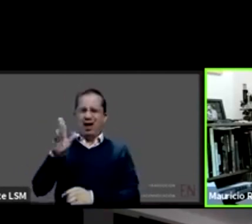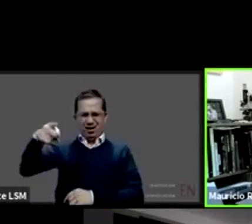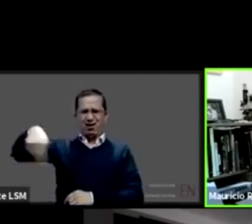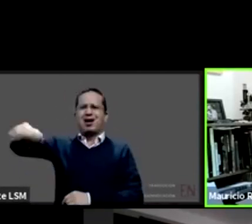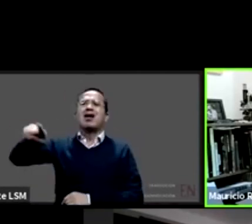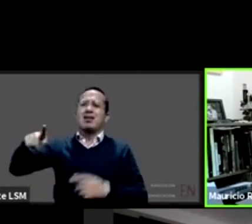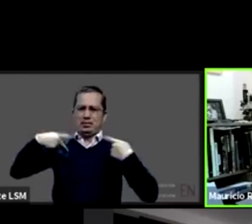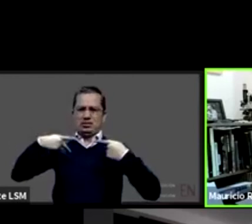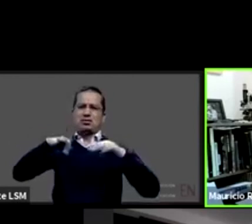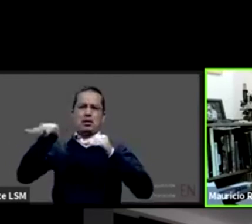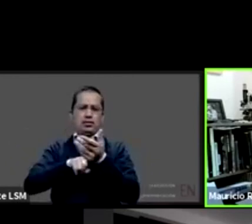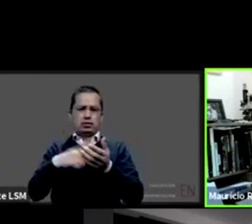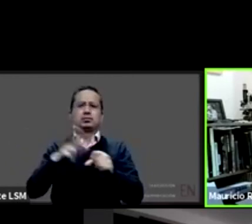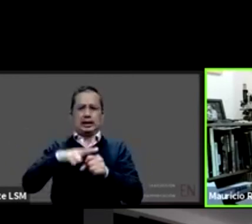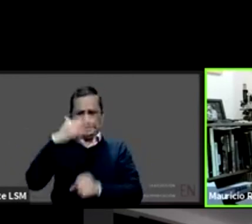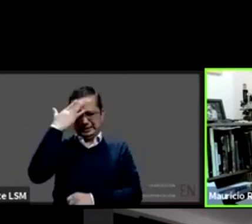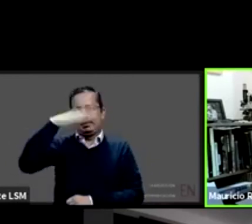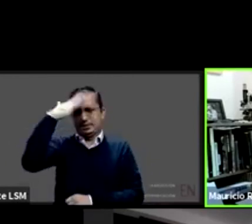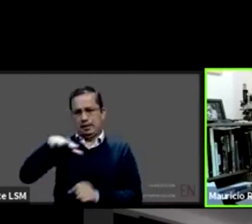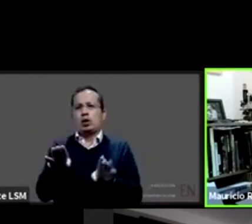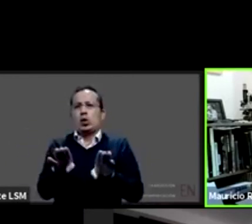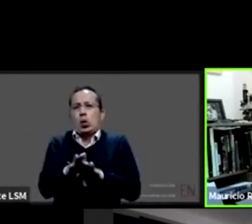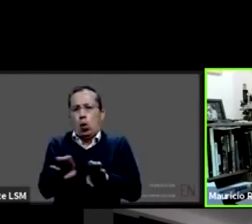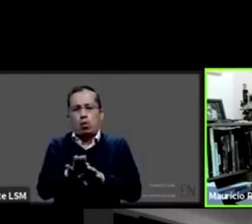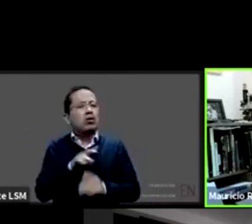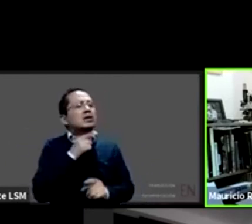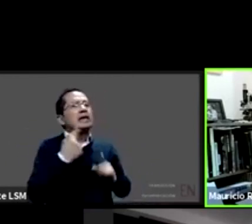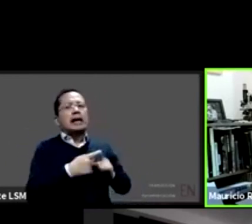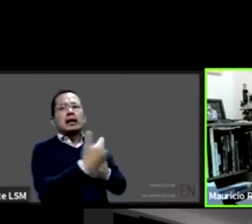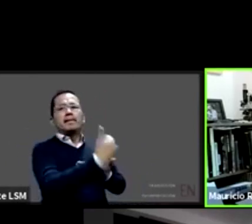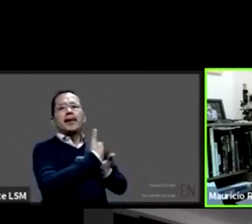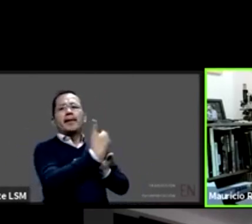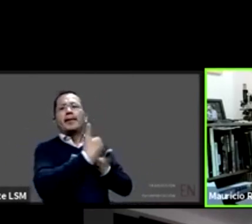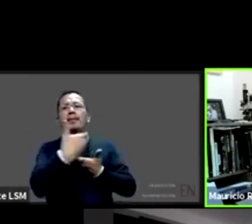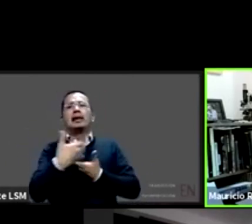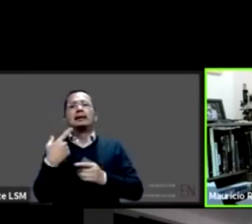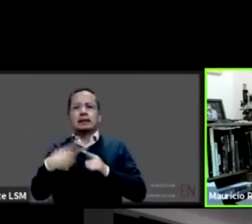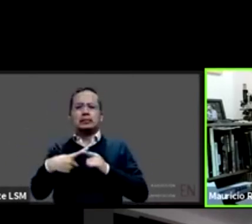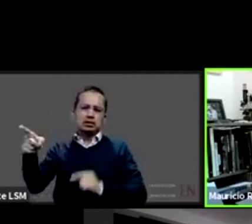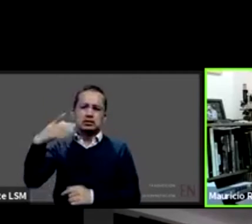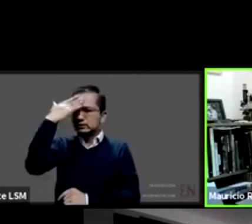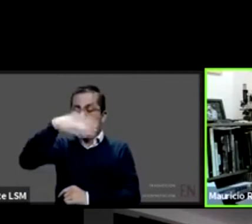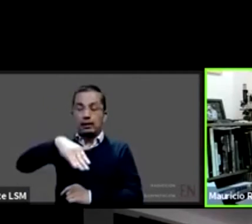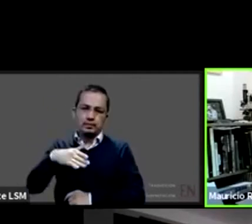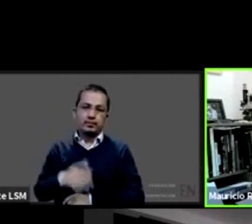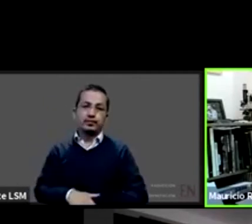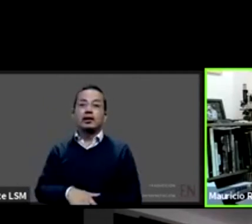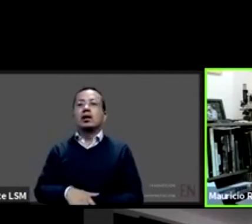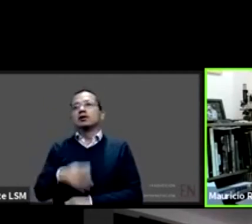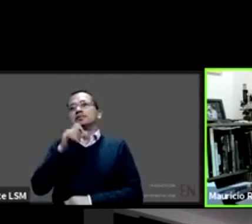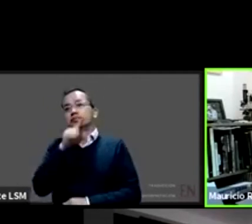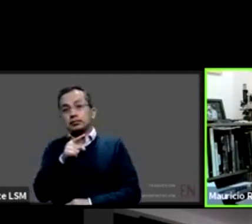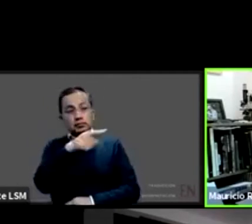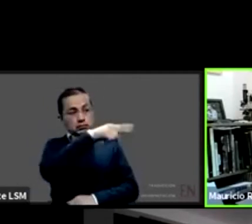hospitales que conozcan sus poblaciones que atienden los pacientes los familiares